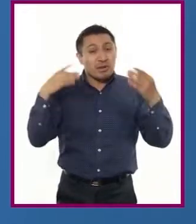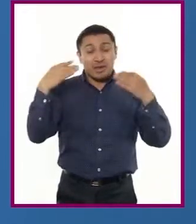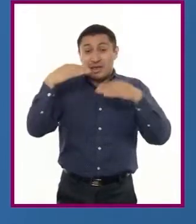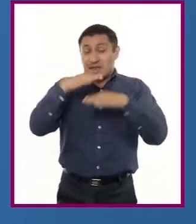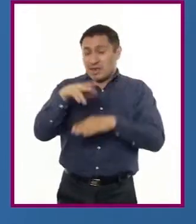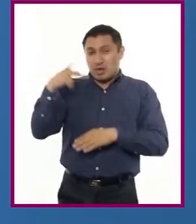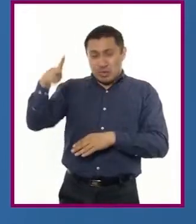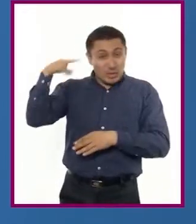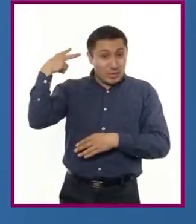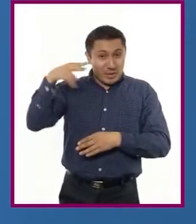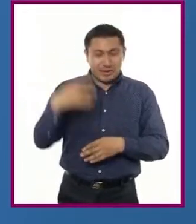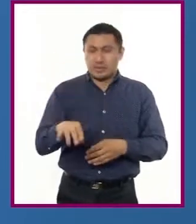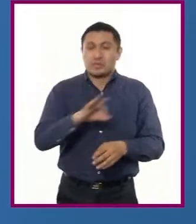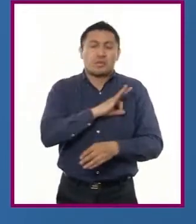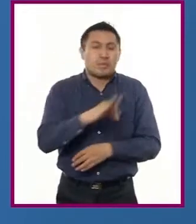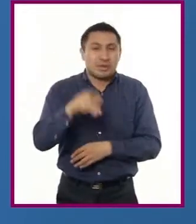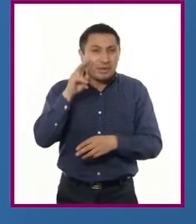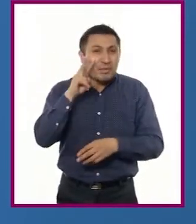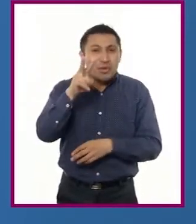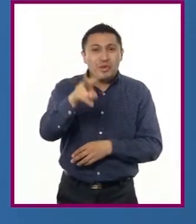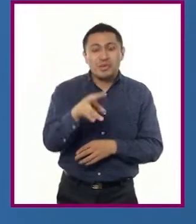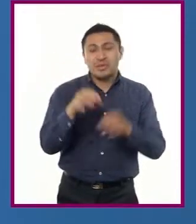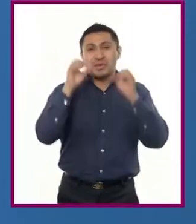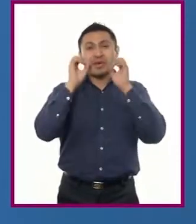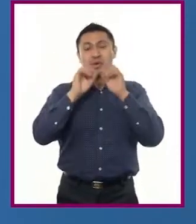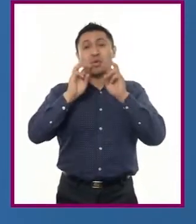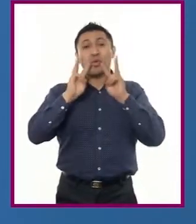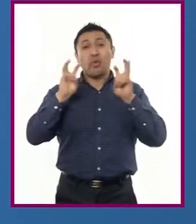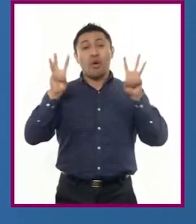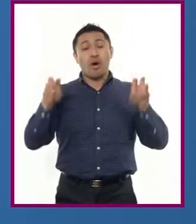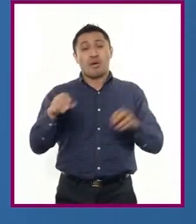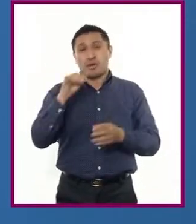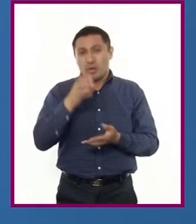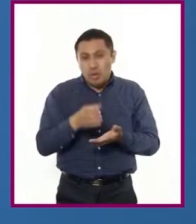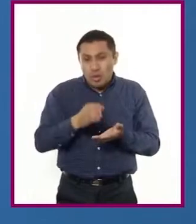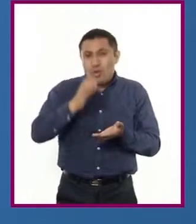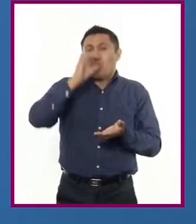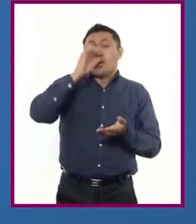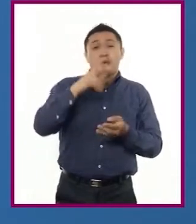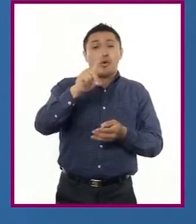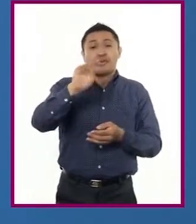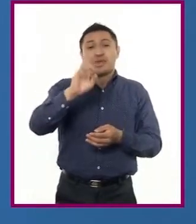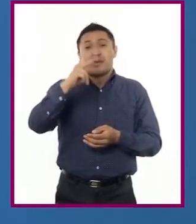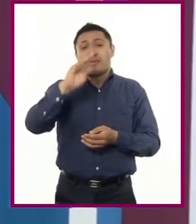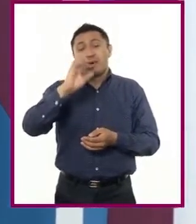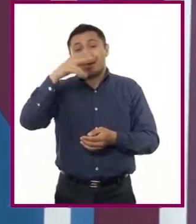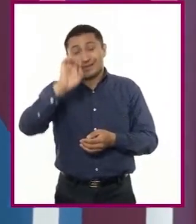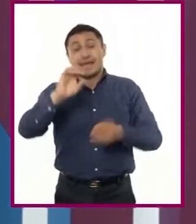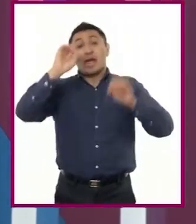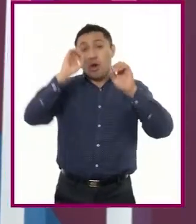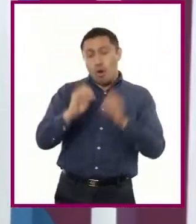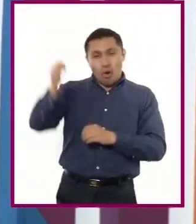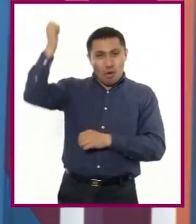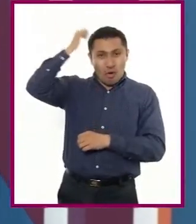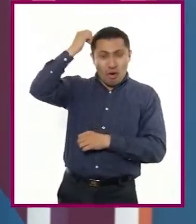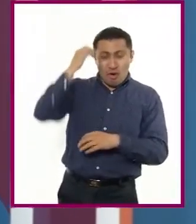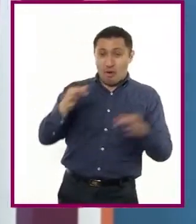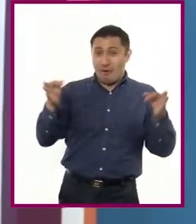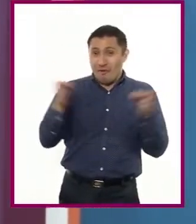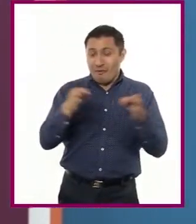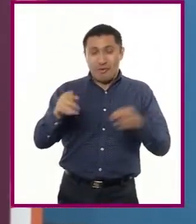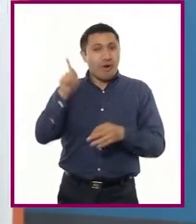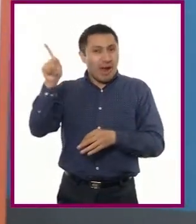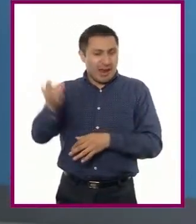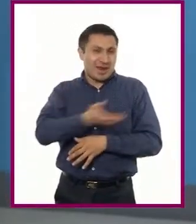bebiendo un tepache o un coco frío, los cuales son bebidas típicas de Veracruz. Excelente maestra.